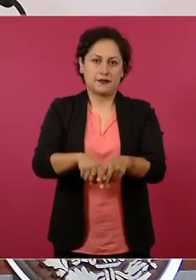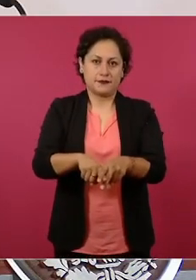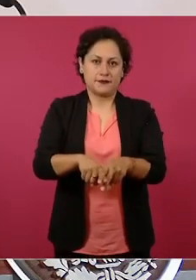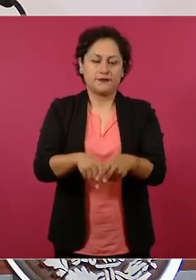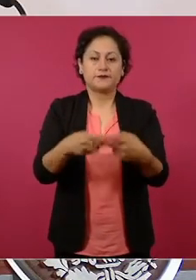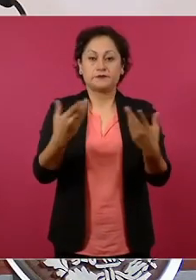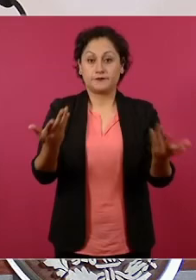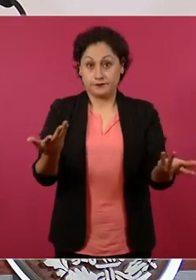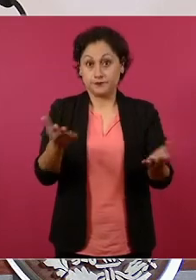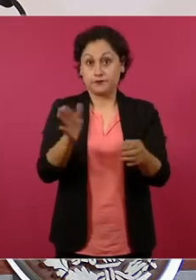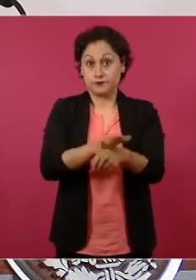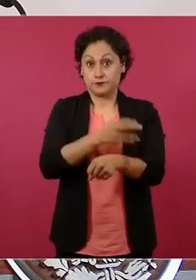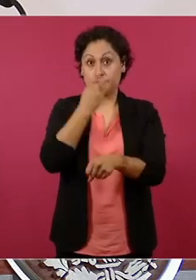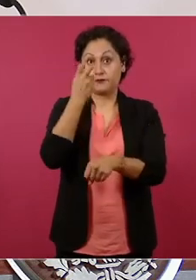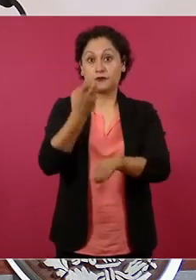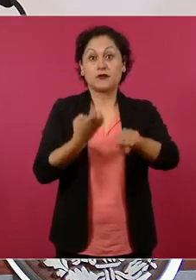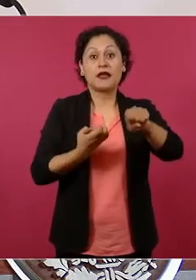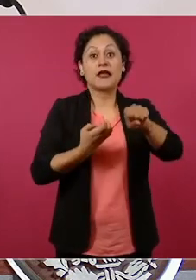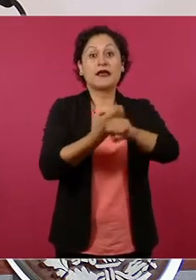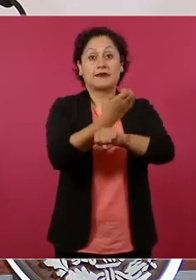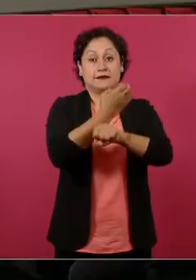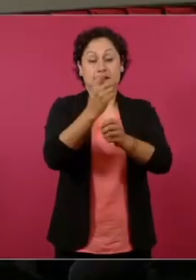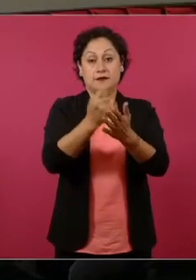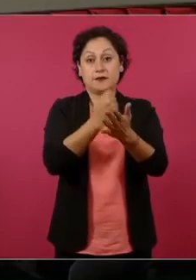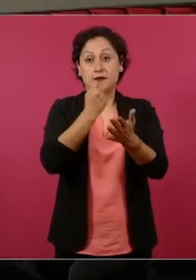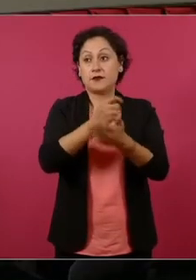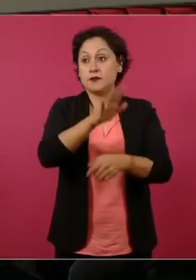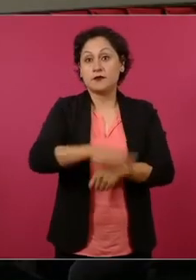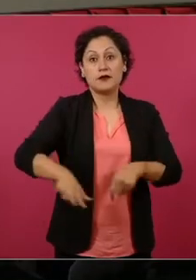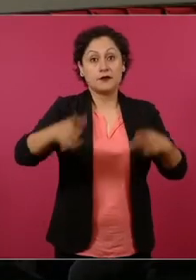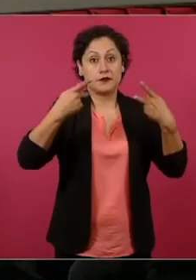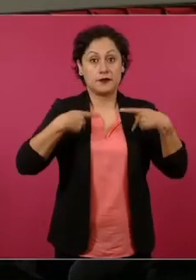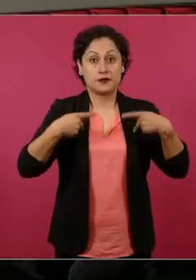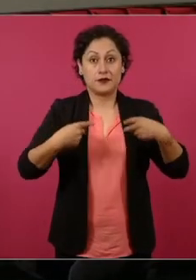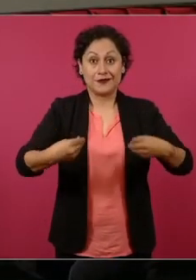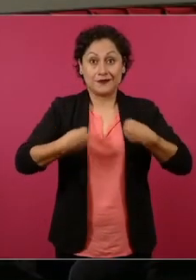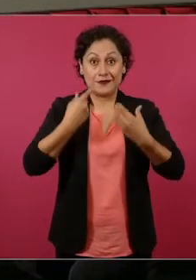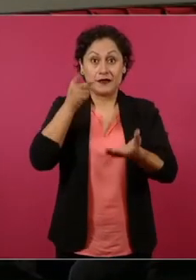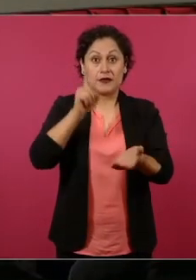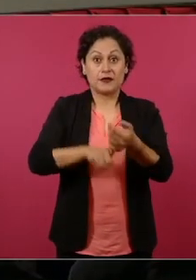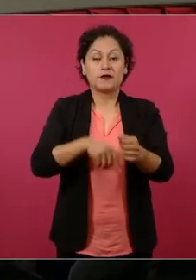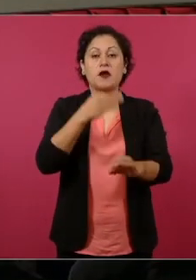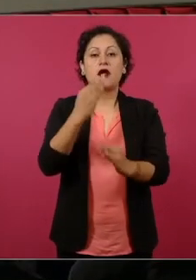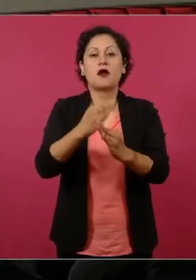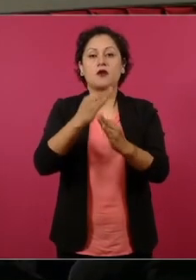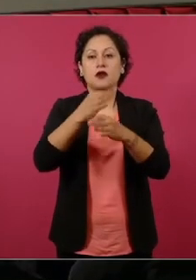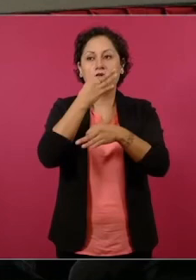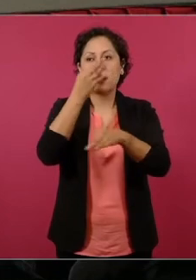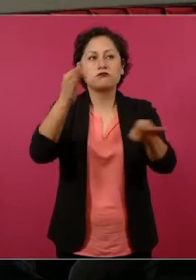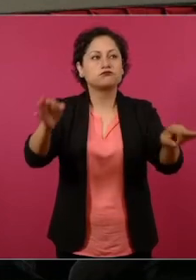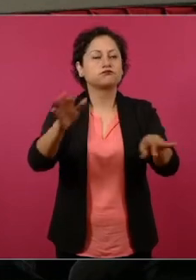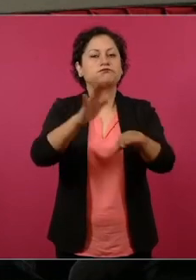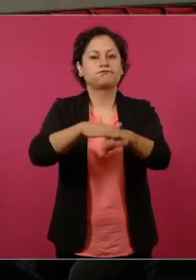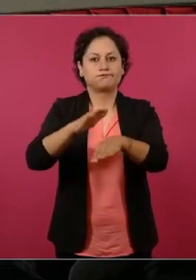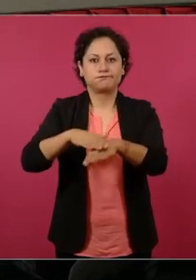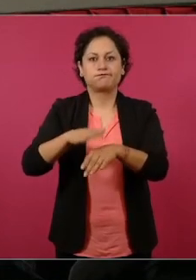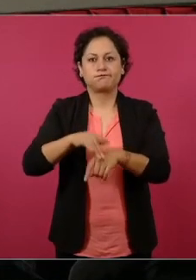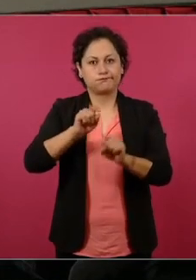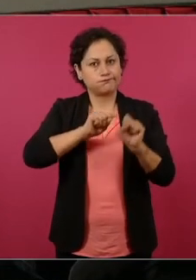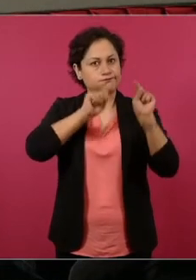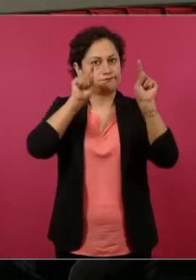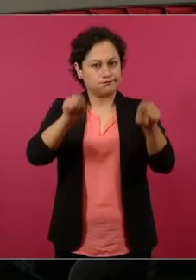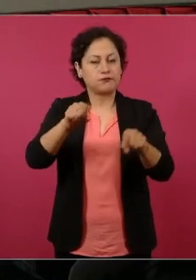tamaulipecos de que estamos trabajando allá. En este primer día de operación se